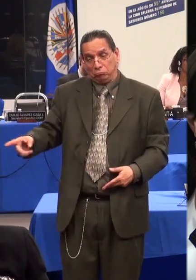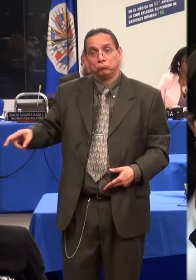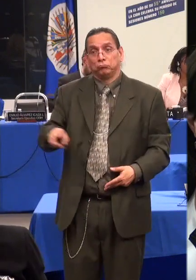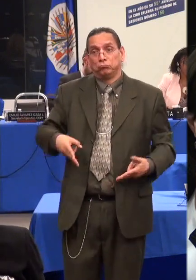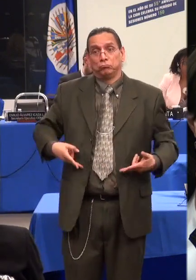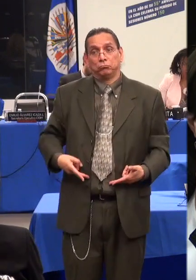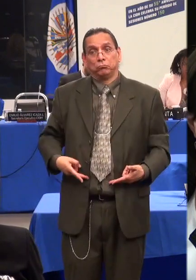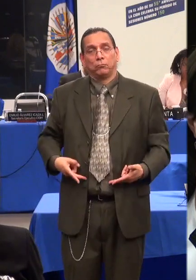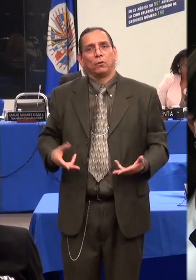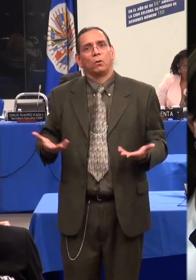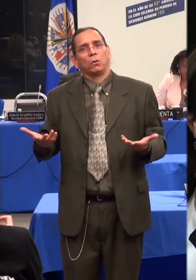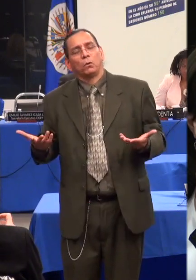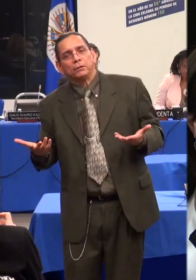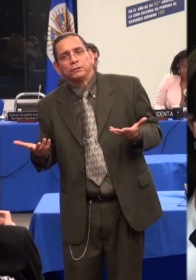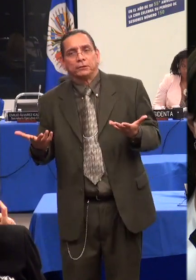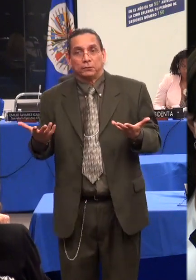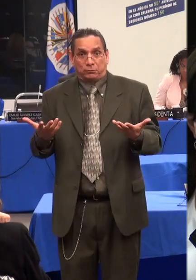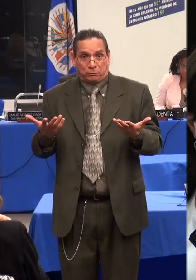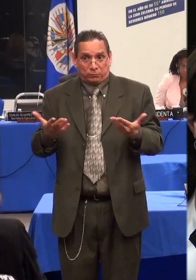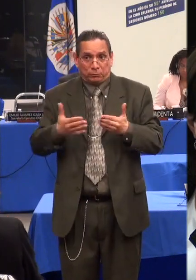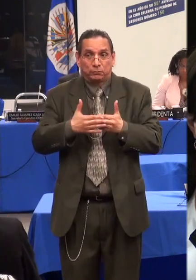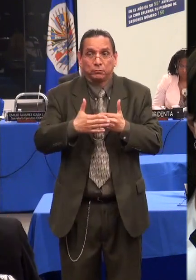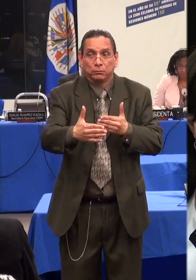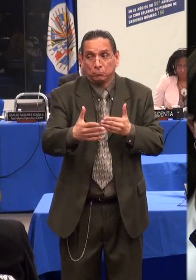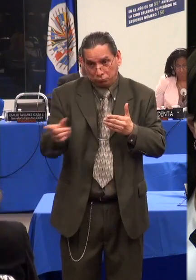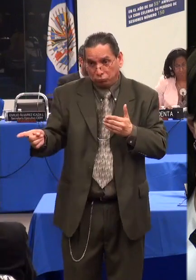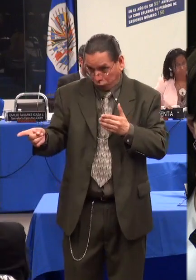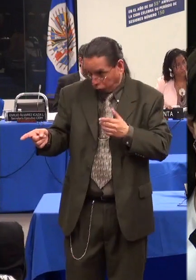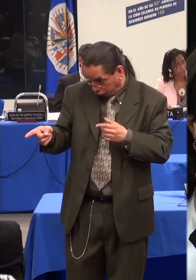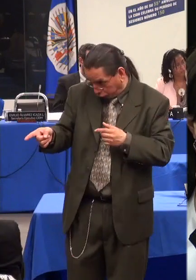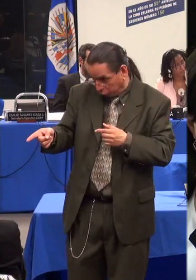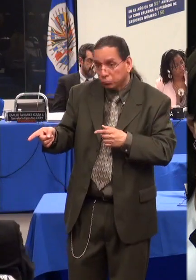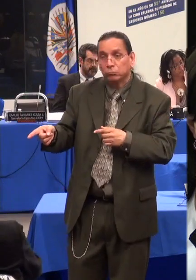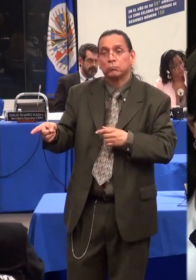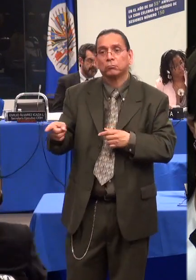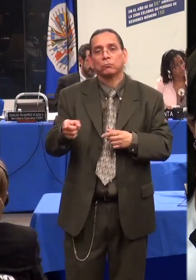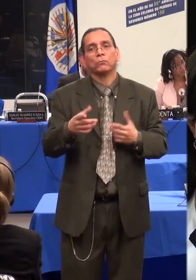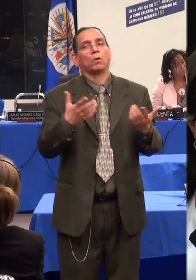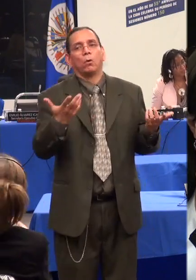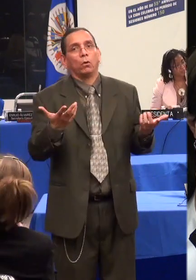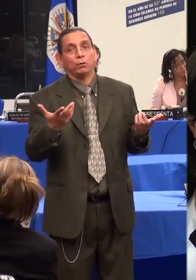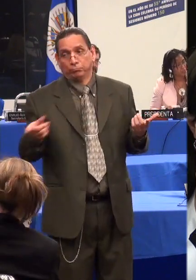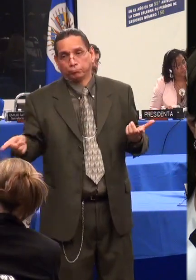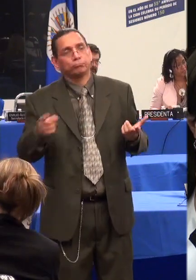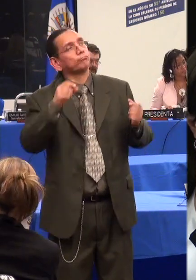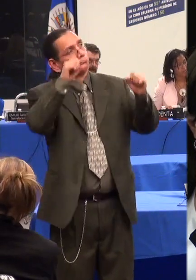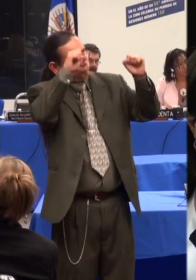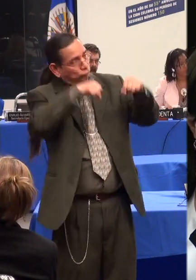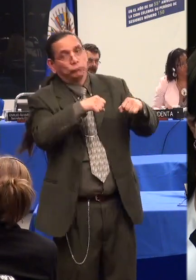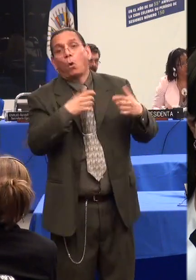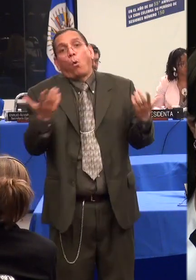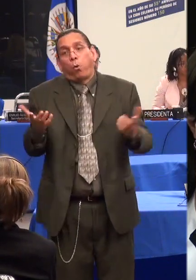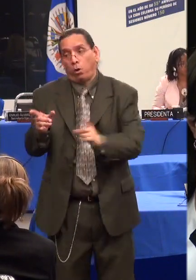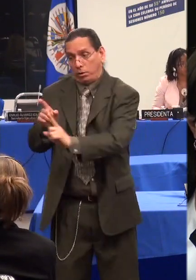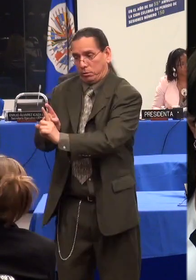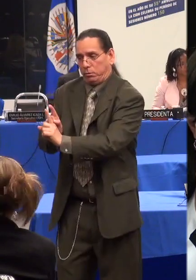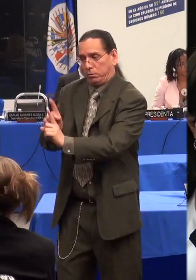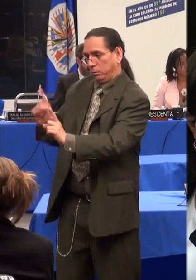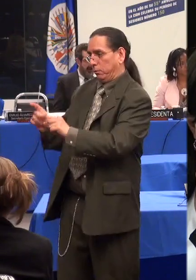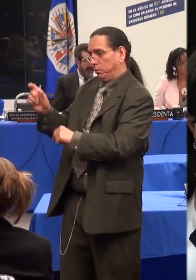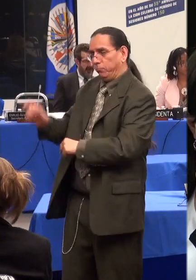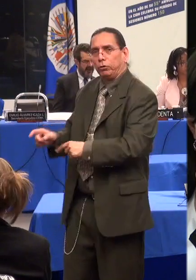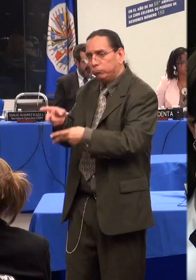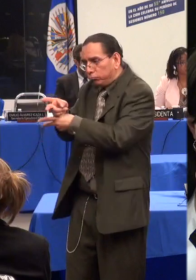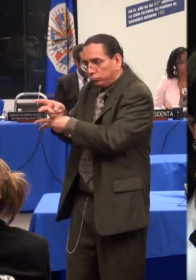persona distinta de la persona con discapacidad, se delimitan eventos en los cuales, por vía de jurisprudencia constitucional, se sopesan otros derechos de estas